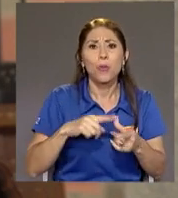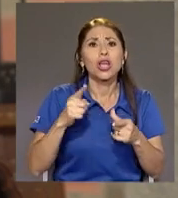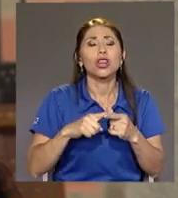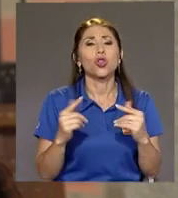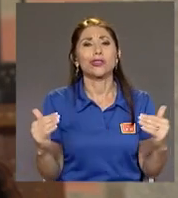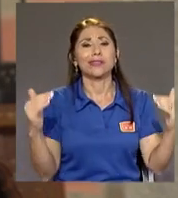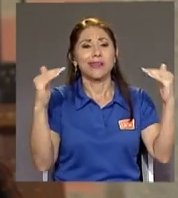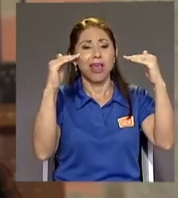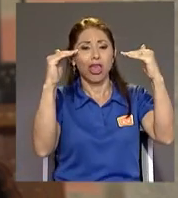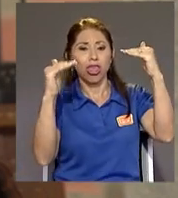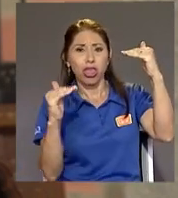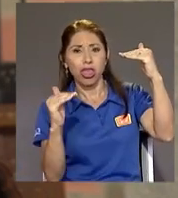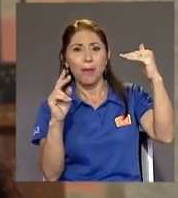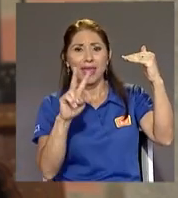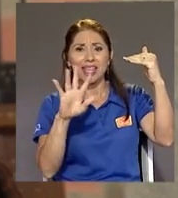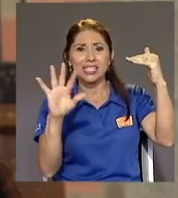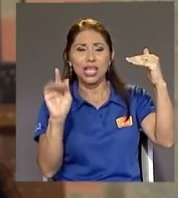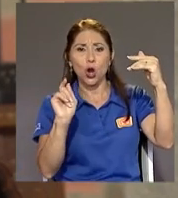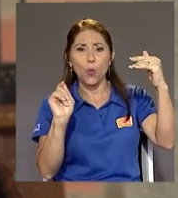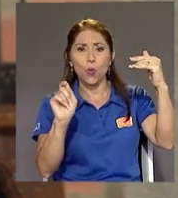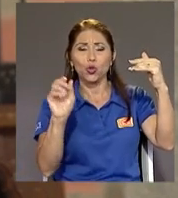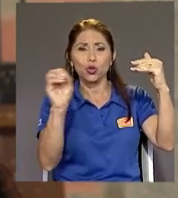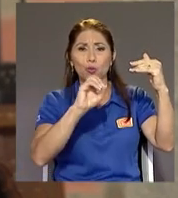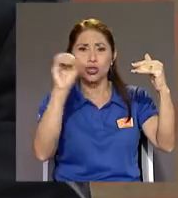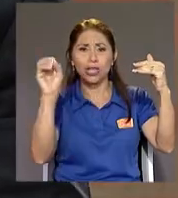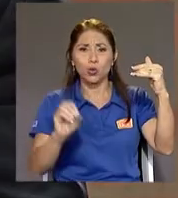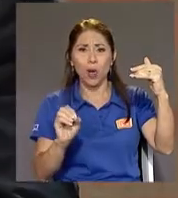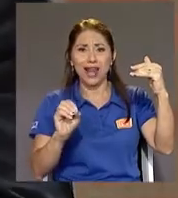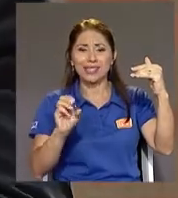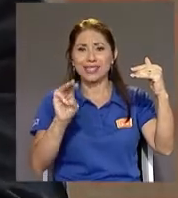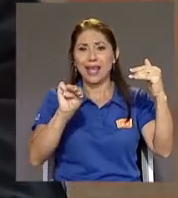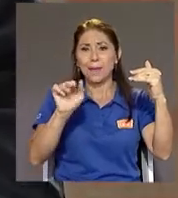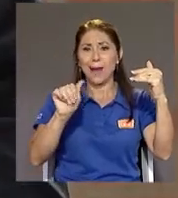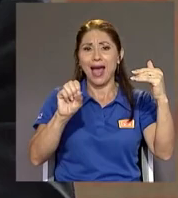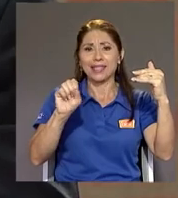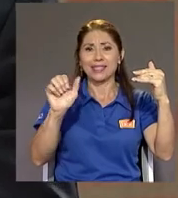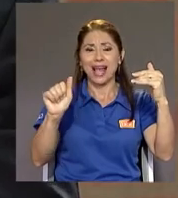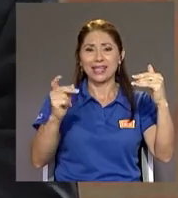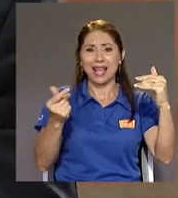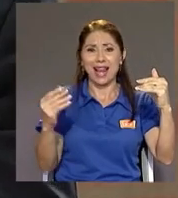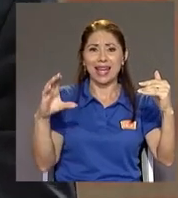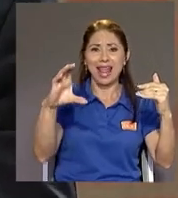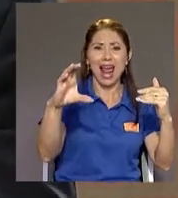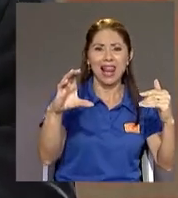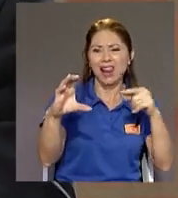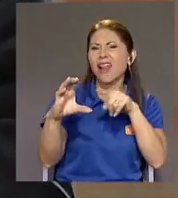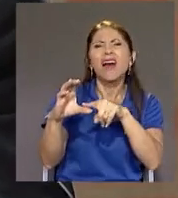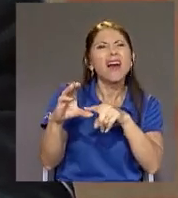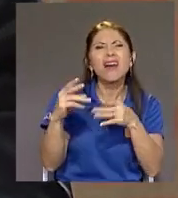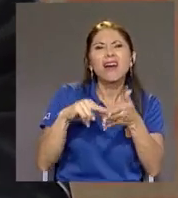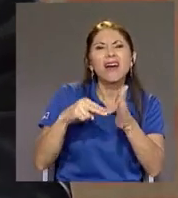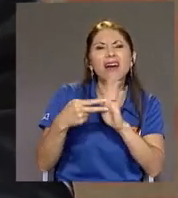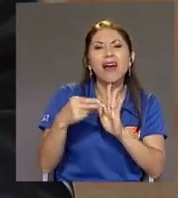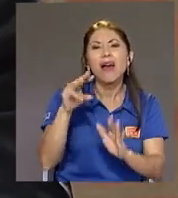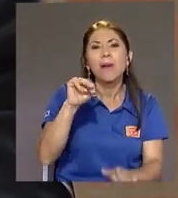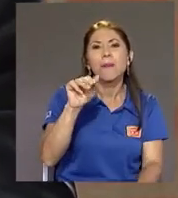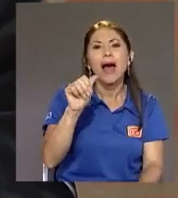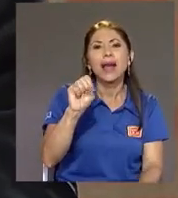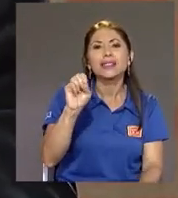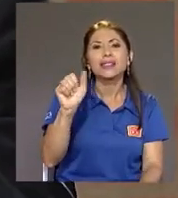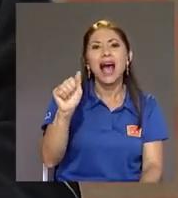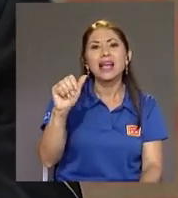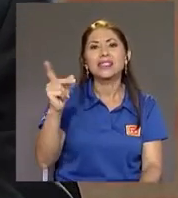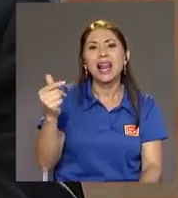25 puntos Porcentuales De masa salarial ¿Y por qué ustedes Me oyen hablar De masa salarial? Porque no es el PIB